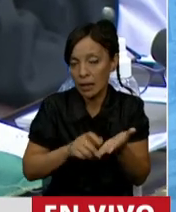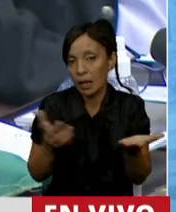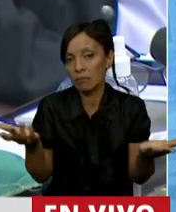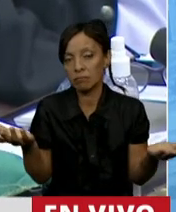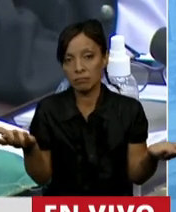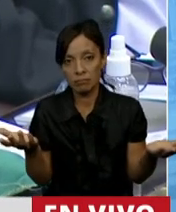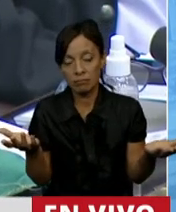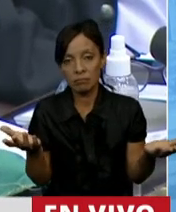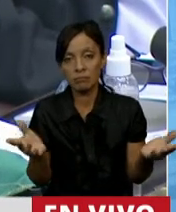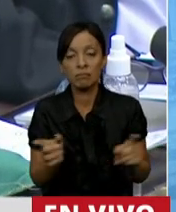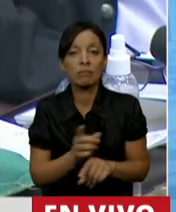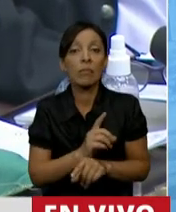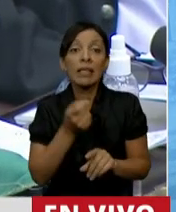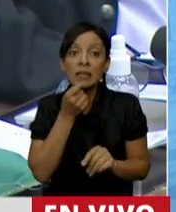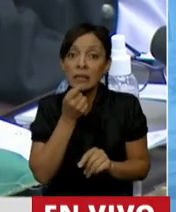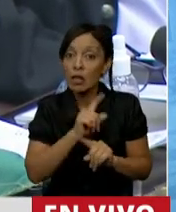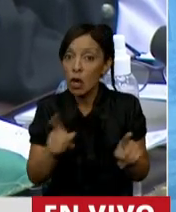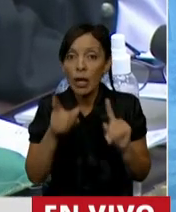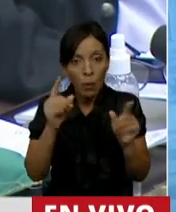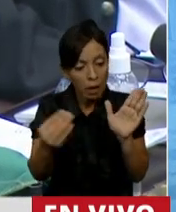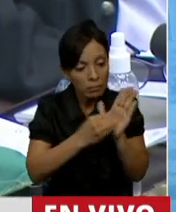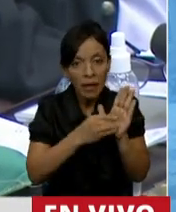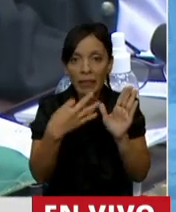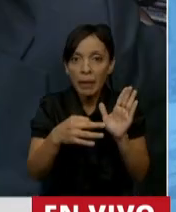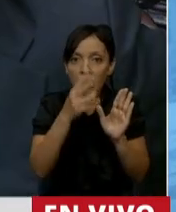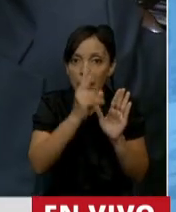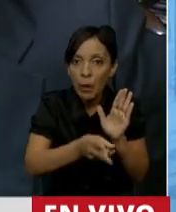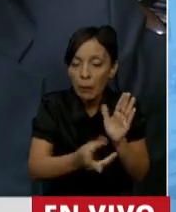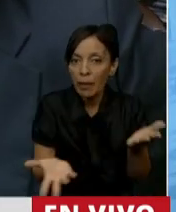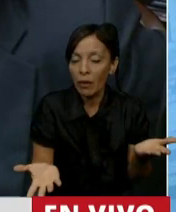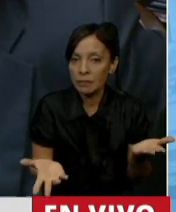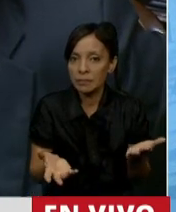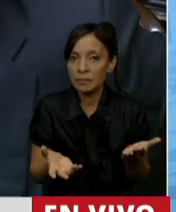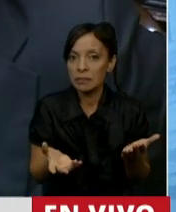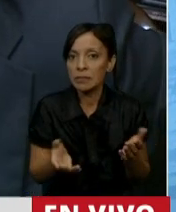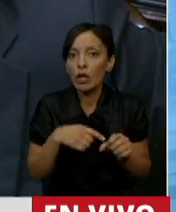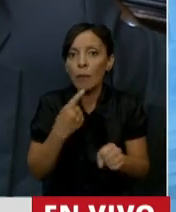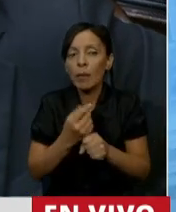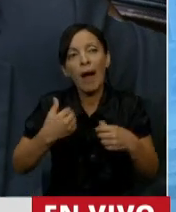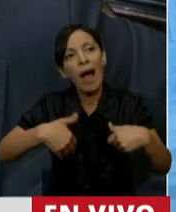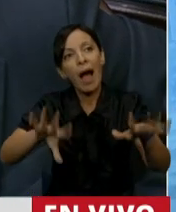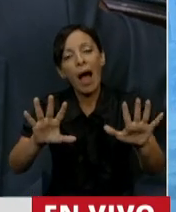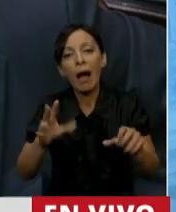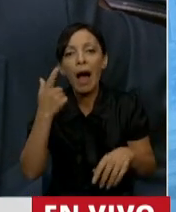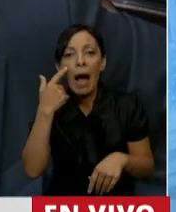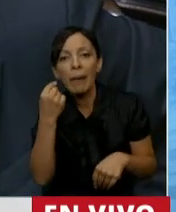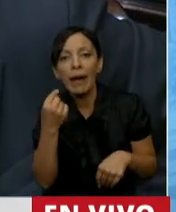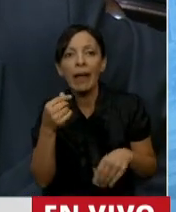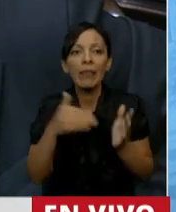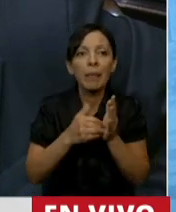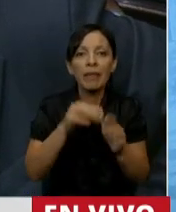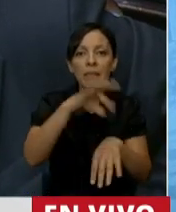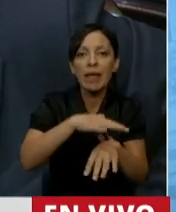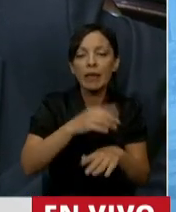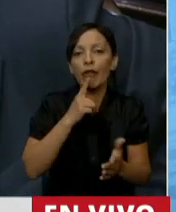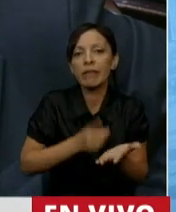lo que no debe ser, debe estar prohibido por la ley. La ley está para evitar que estos casos, no podemos dejarlo al arbitrio del médico el de